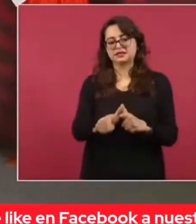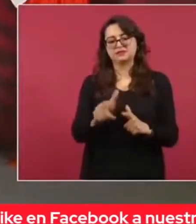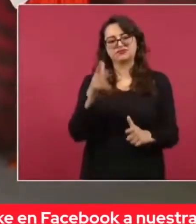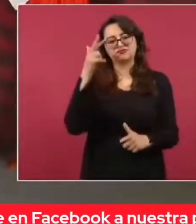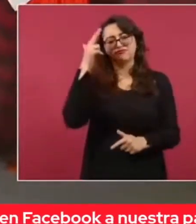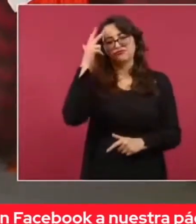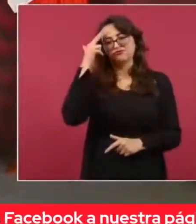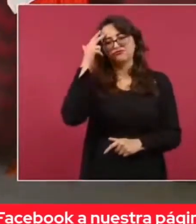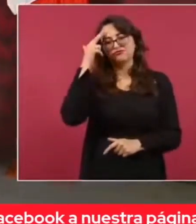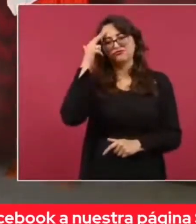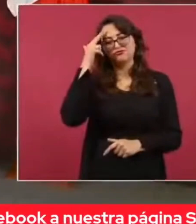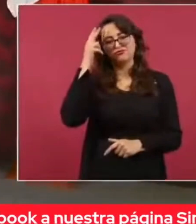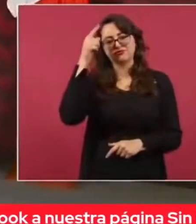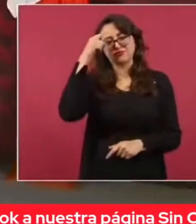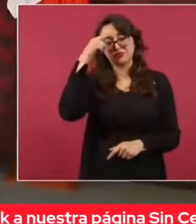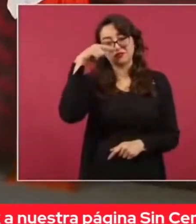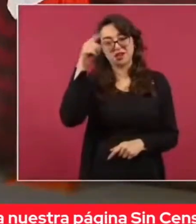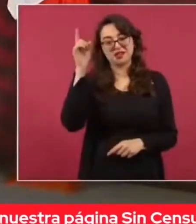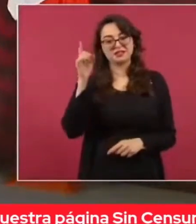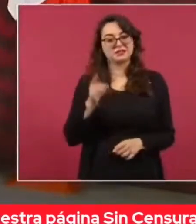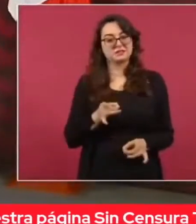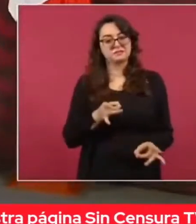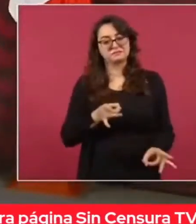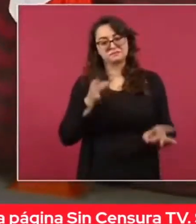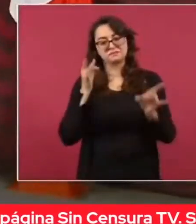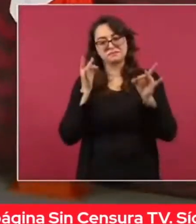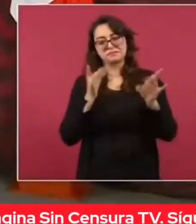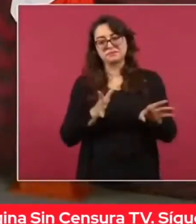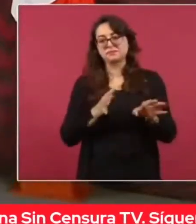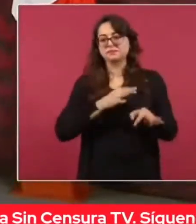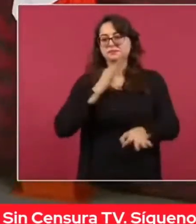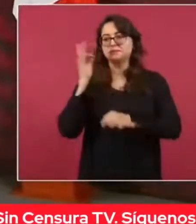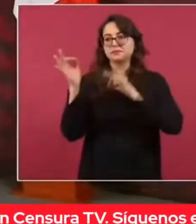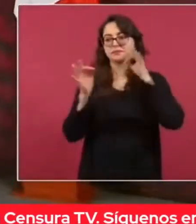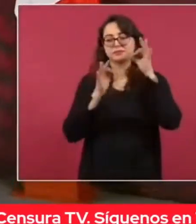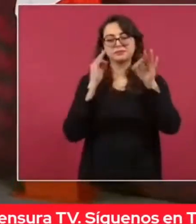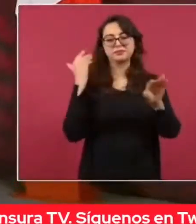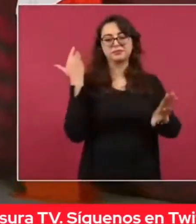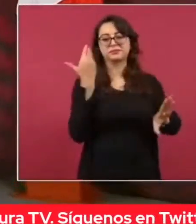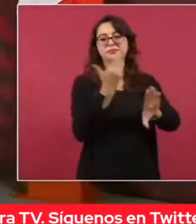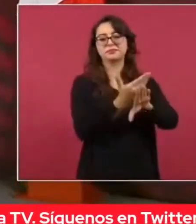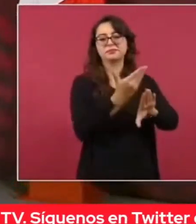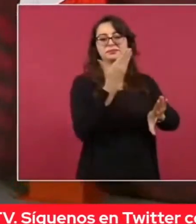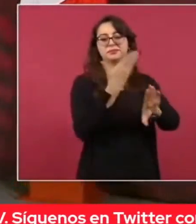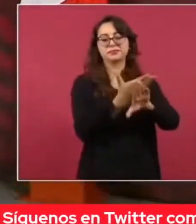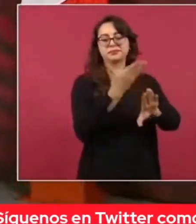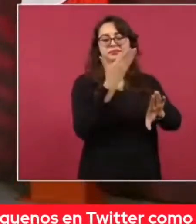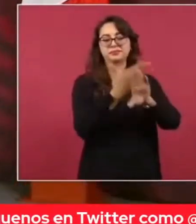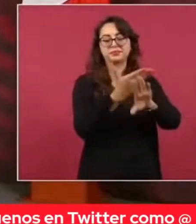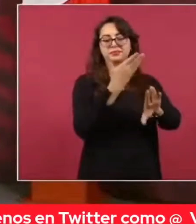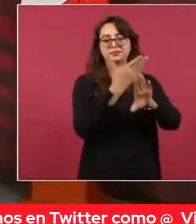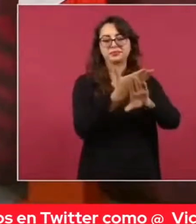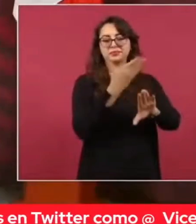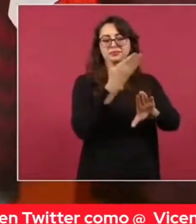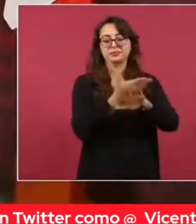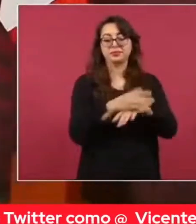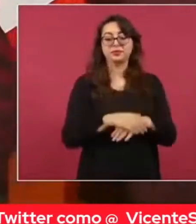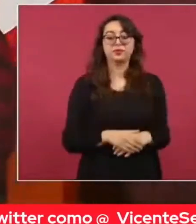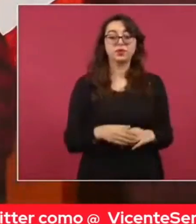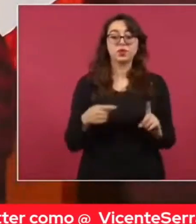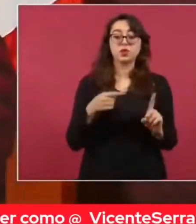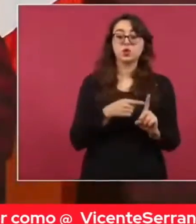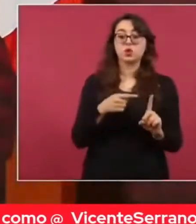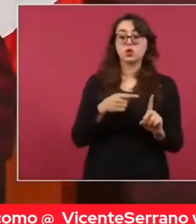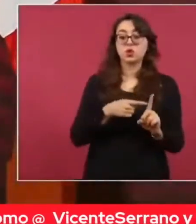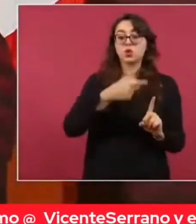Manuel González cambiar la moneda en vez de que fuese moneda de plata, que fuese